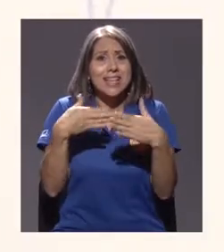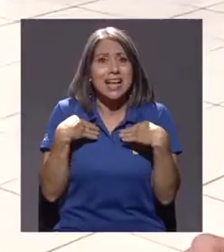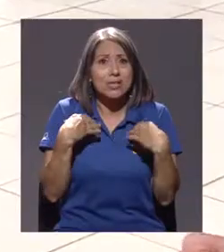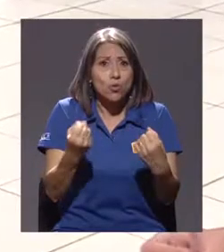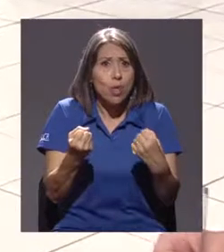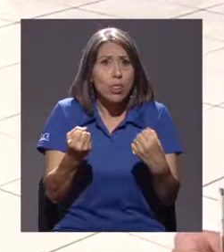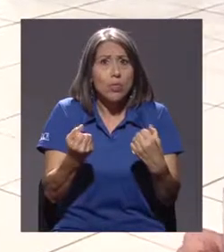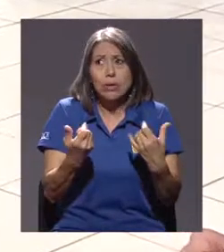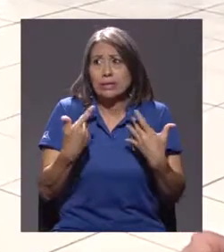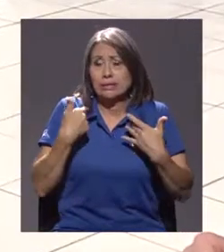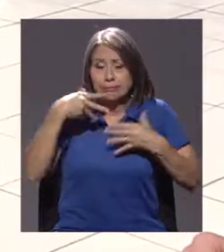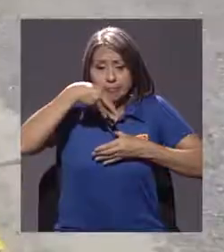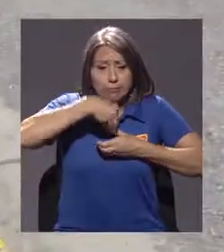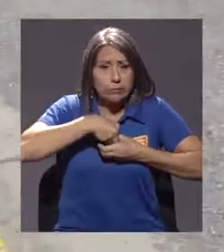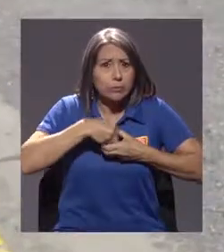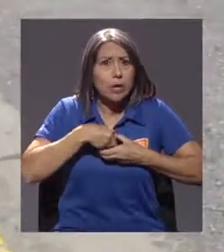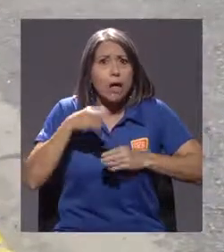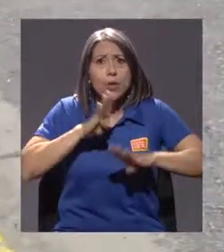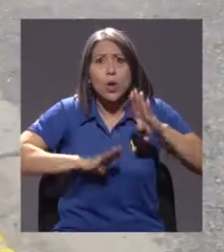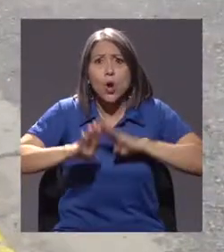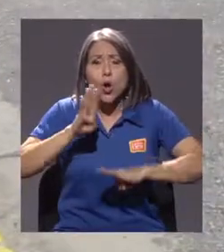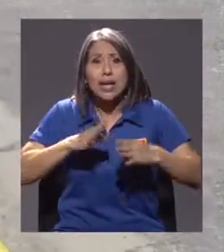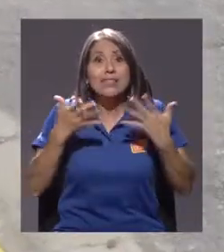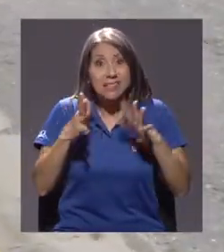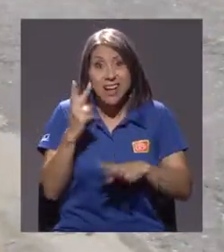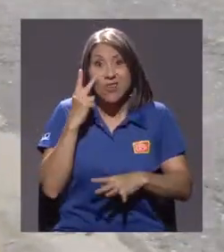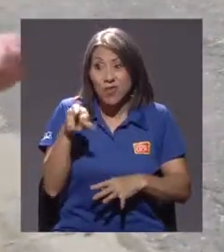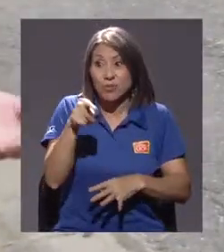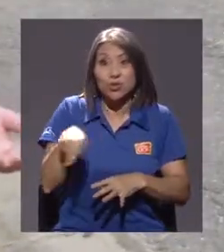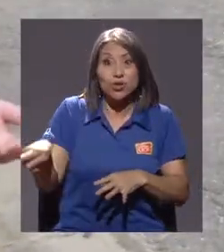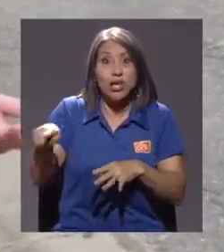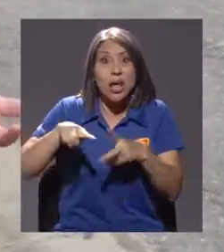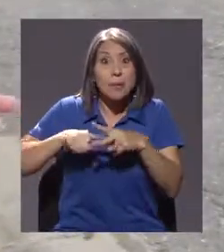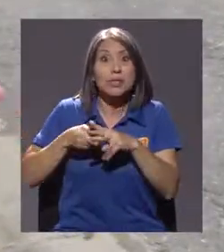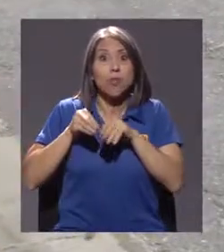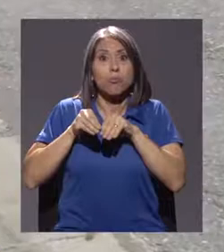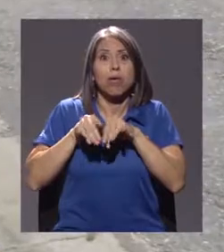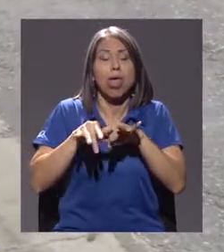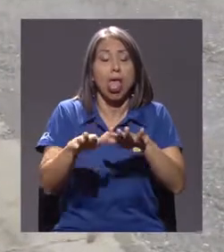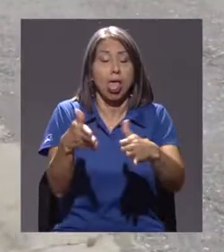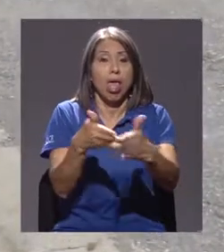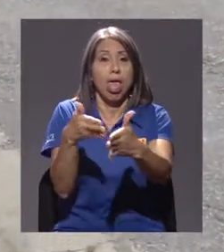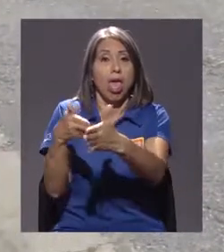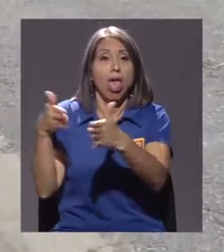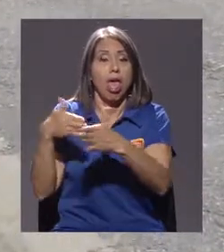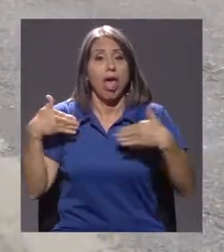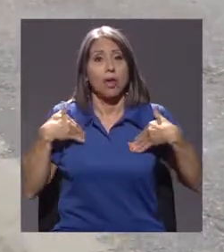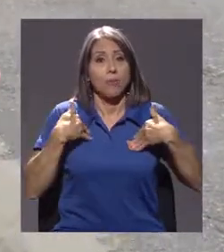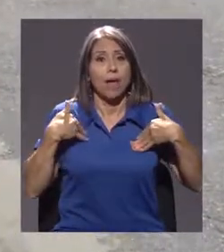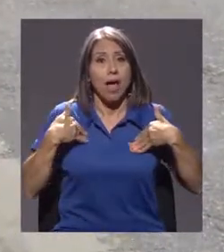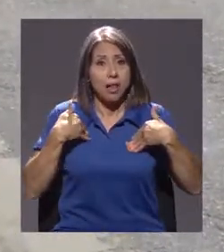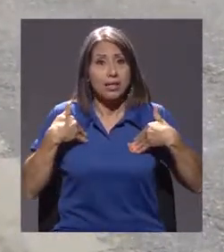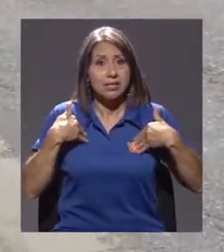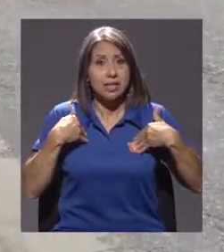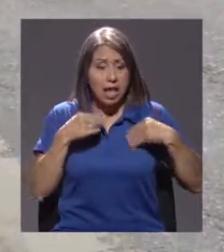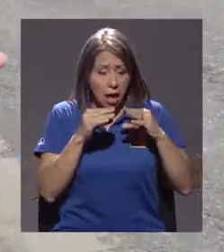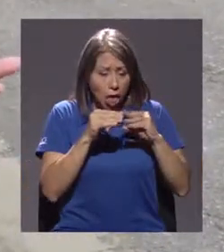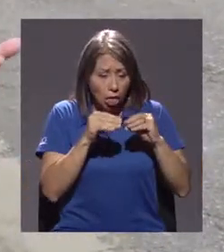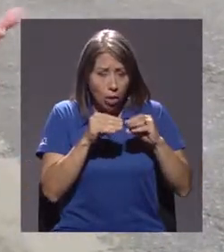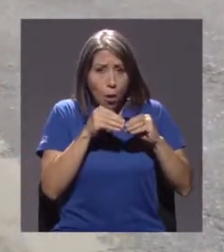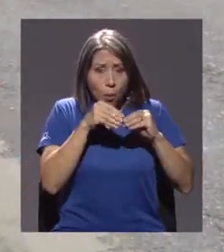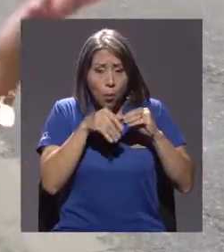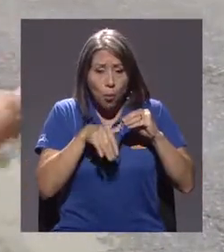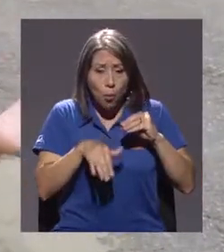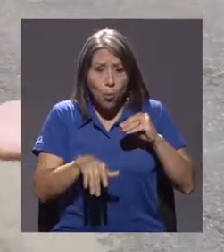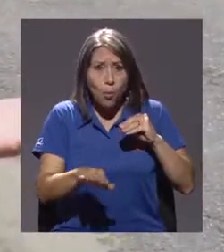importantes, como ya nos vimos ahora en el campamento, empezó afectando a los animales y que cuando llega a los pescados se